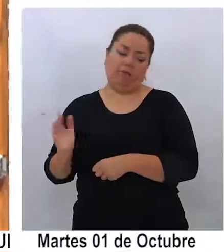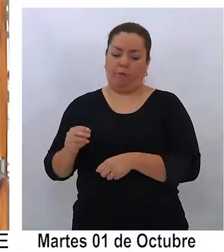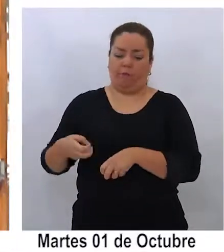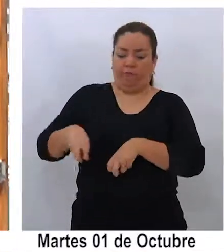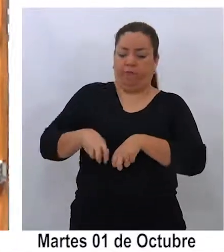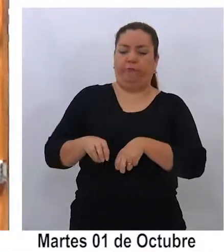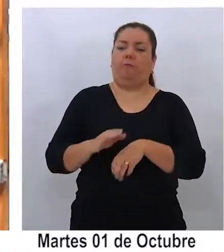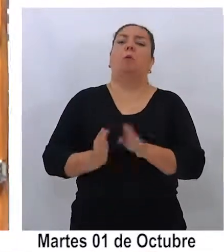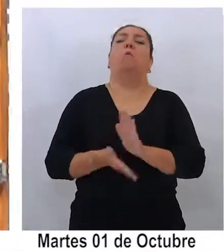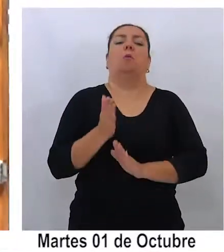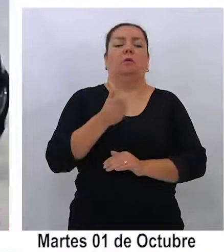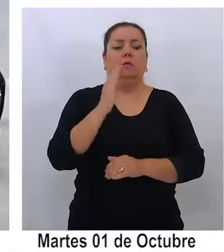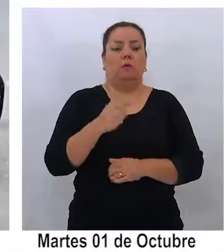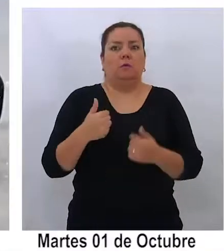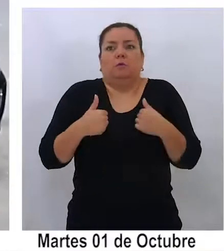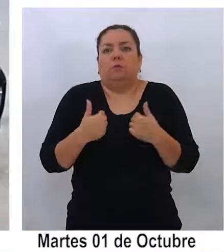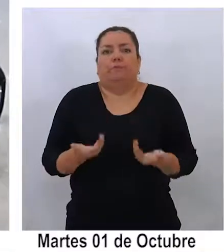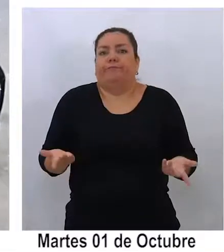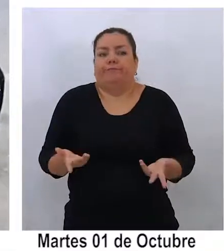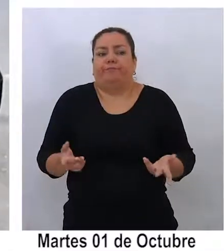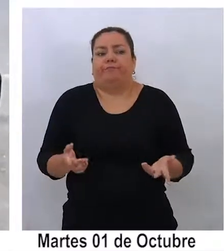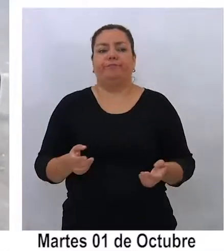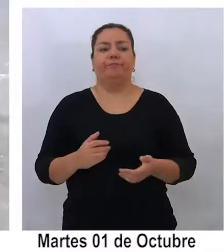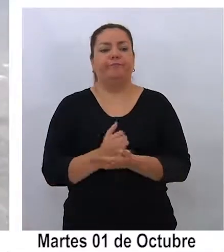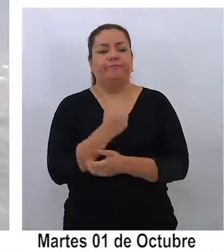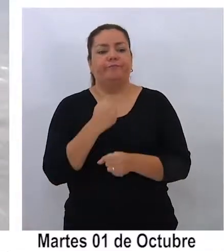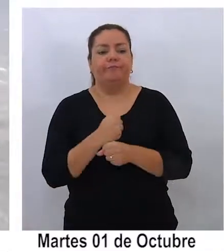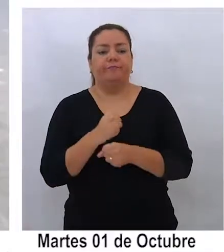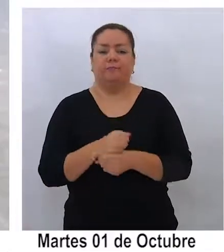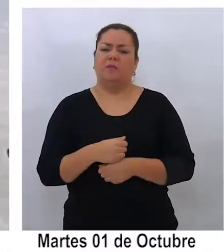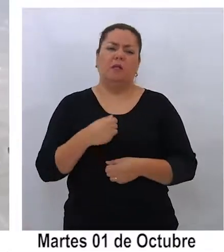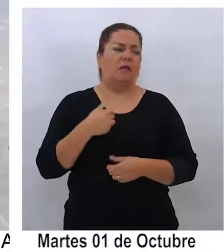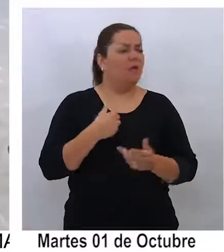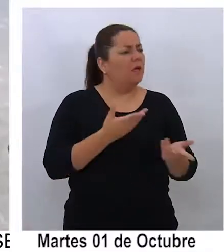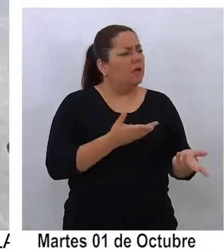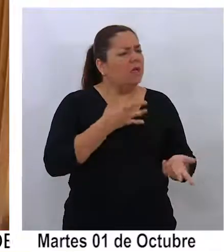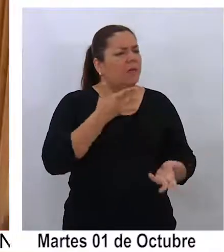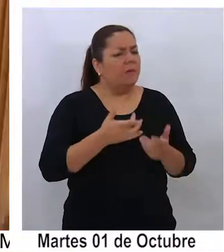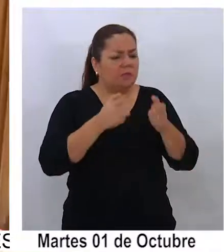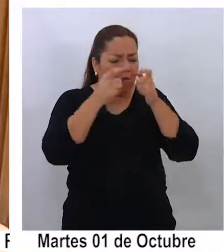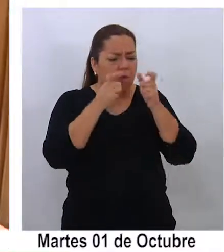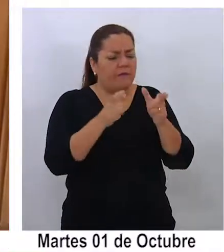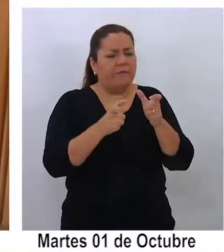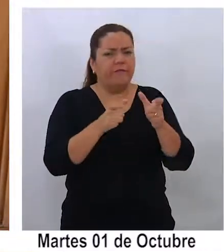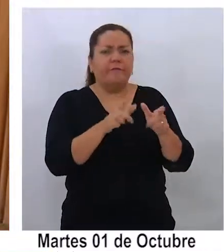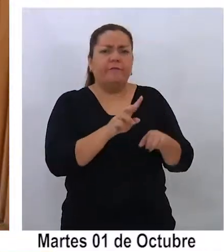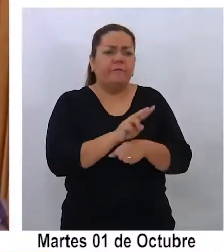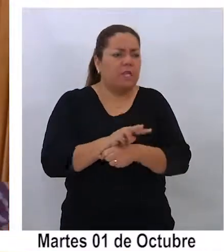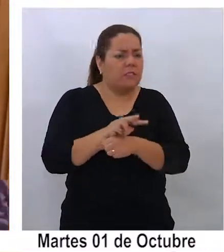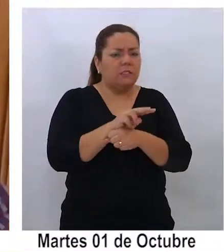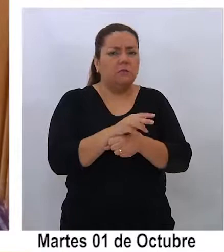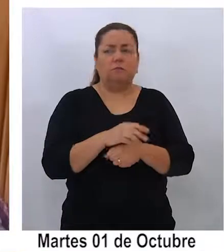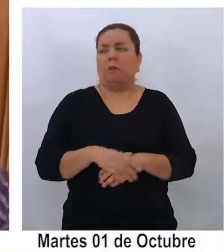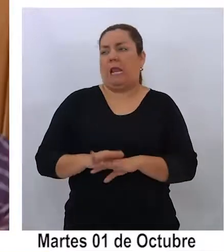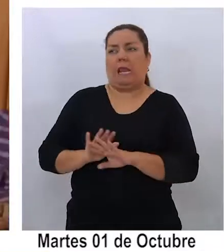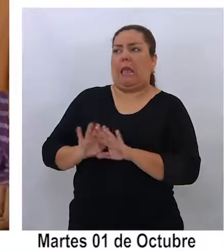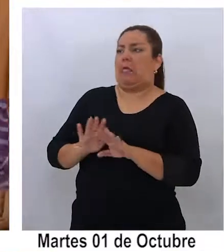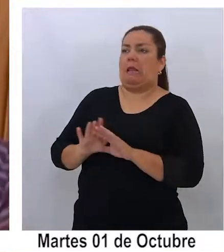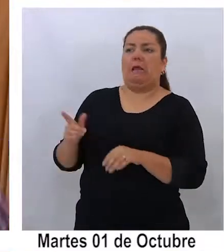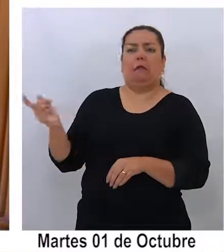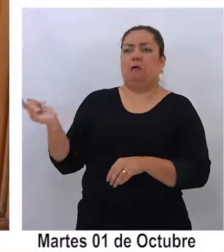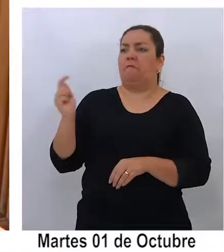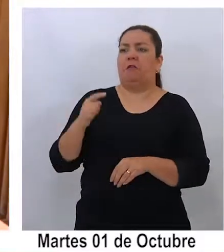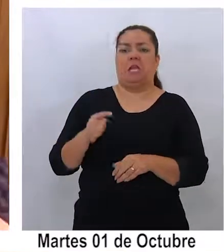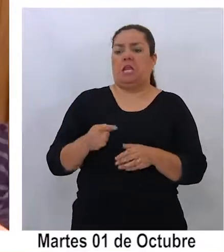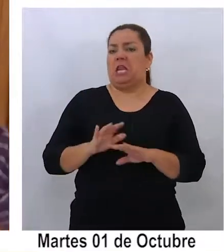¿qué más me puedo decir? ¿Qué pasa con la fiscalización? Nada, nada, nada, acá no viene el Ministerio de Transporte, acá no